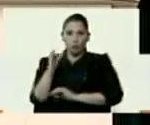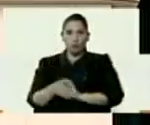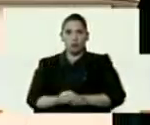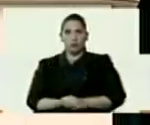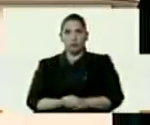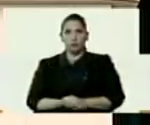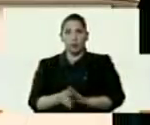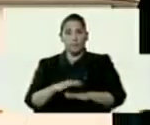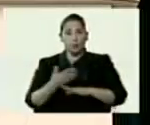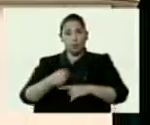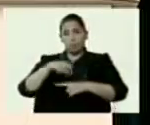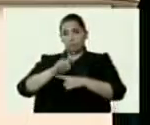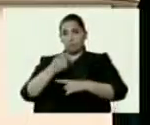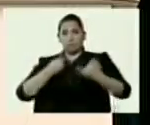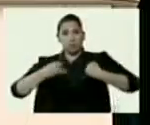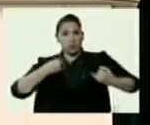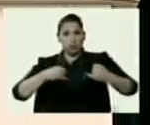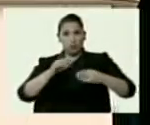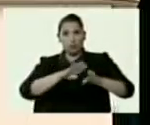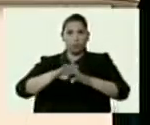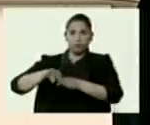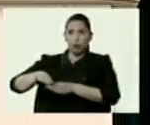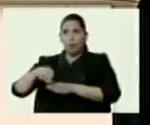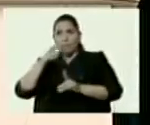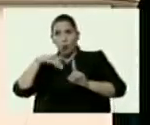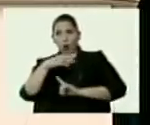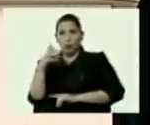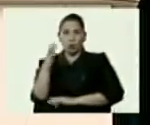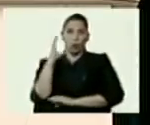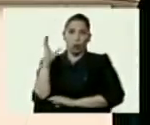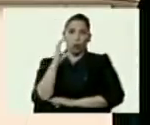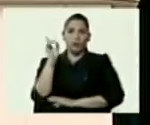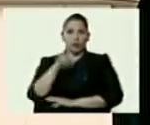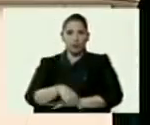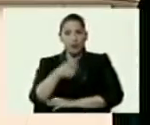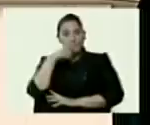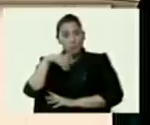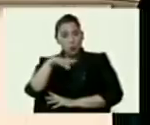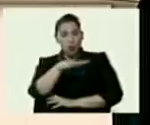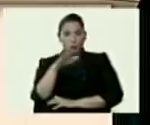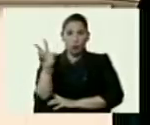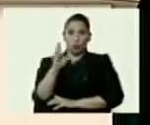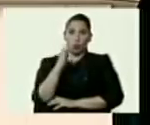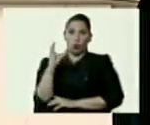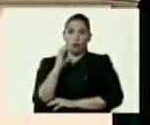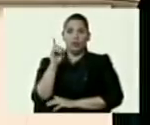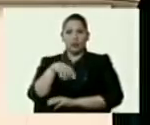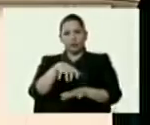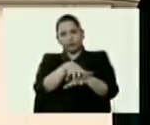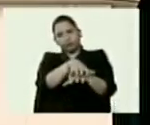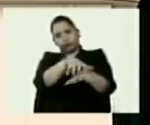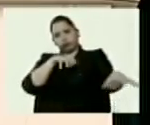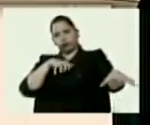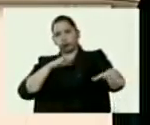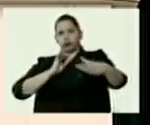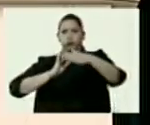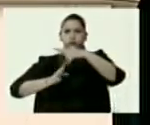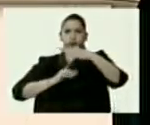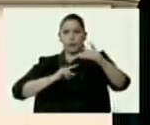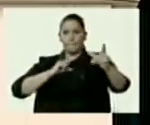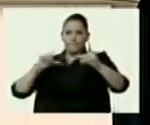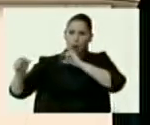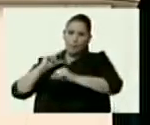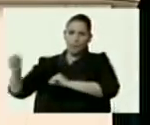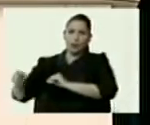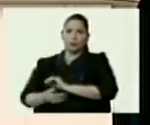Porque la primera víctima, además de la población de Colombia, además del pueblo de Colombia, además del millón de desplazados, además de